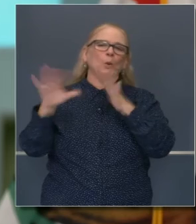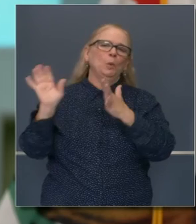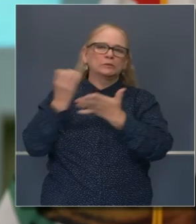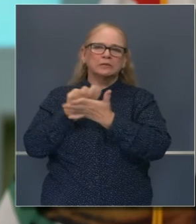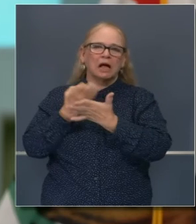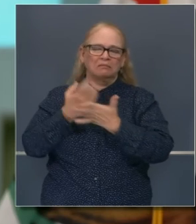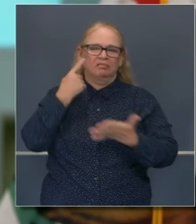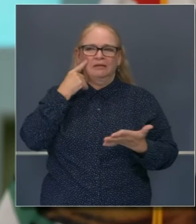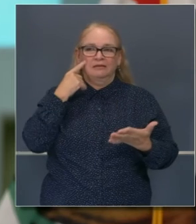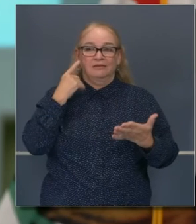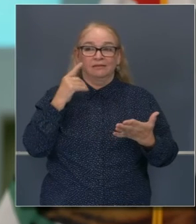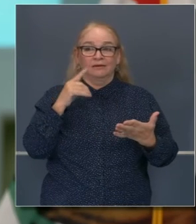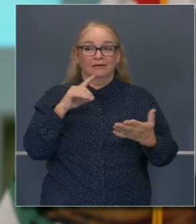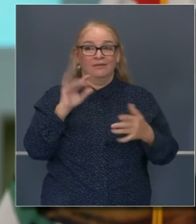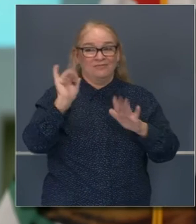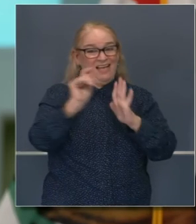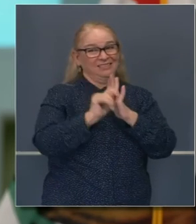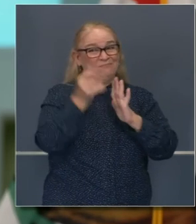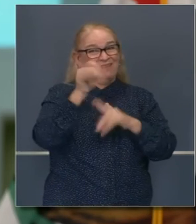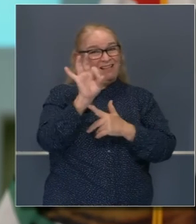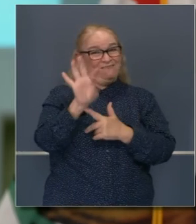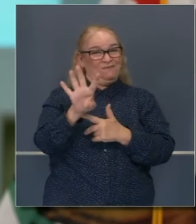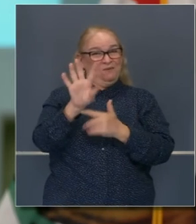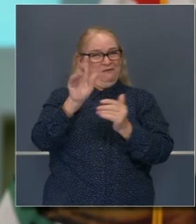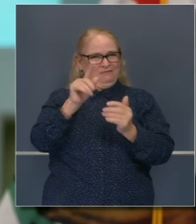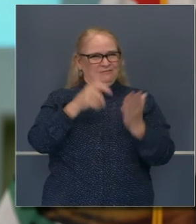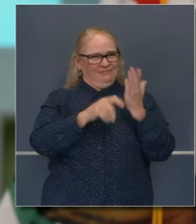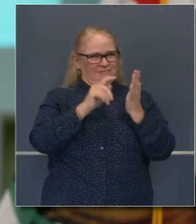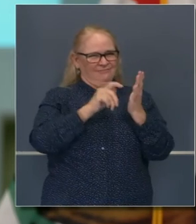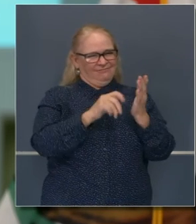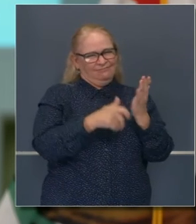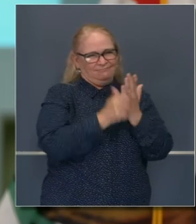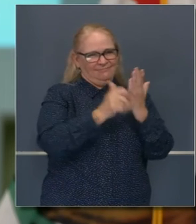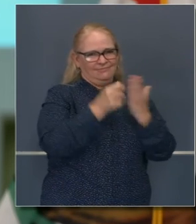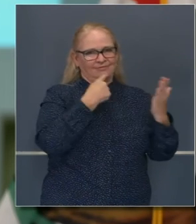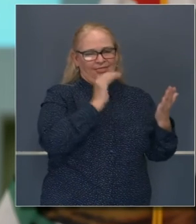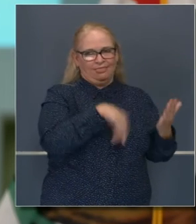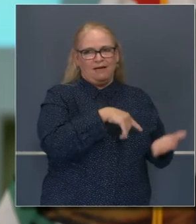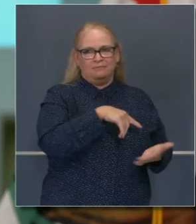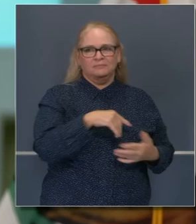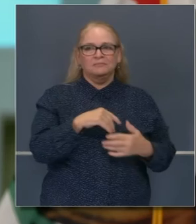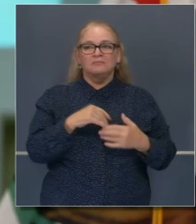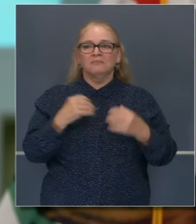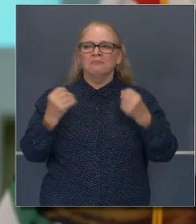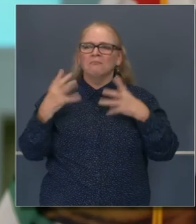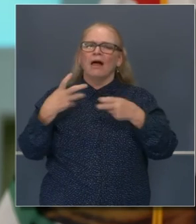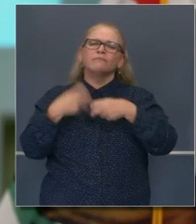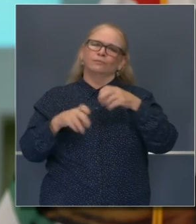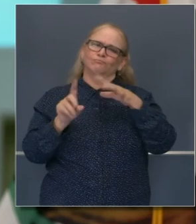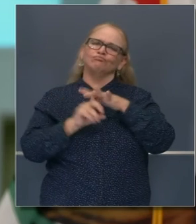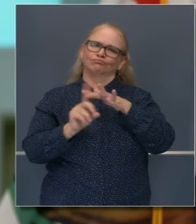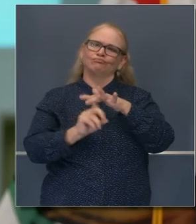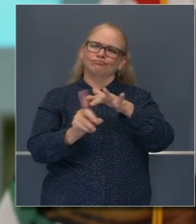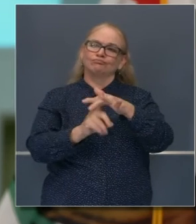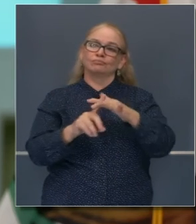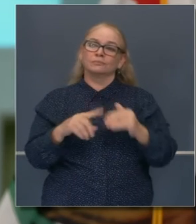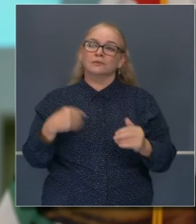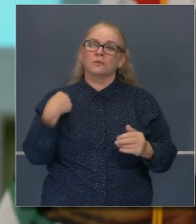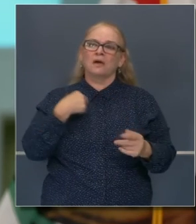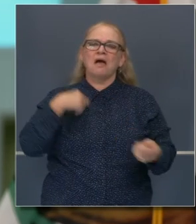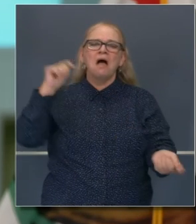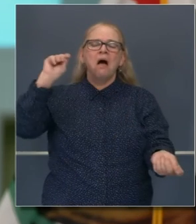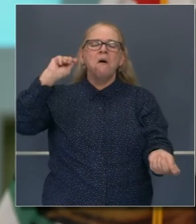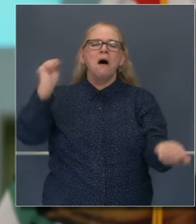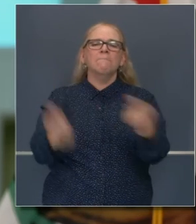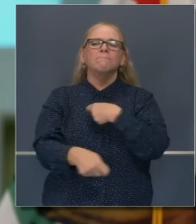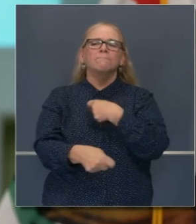curiosas sobre la diversidad de nuestro Estado. Algo de xenofobia y nativismo que estaba muy vivo en ese entonces. Como